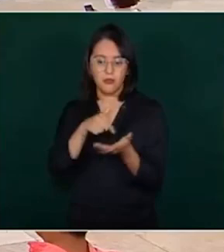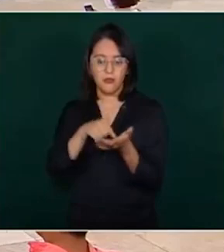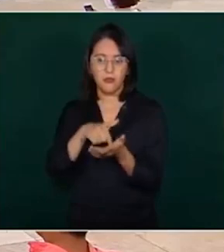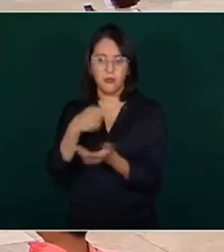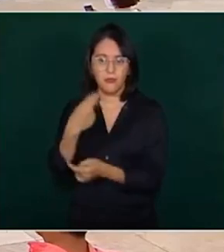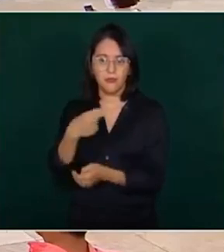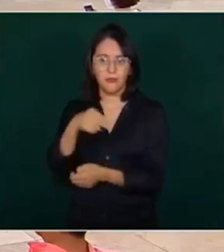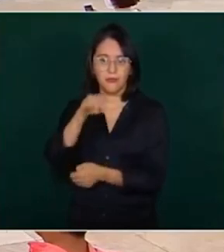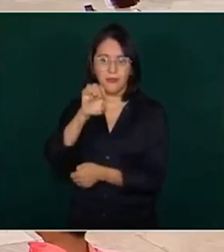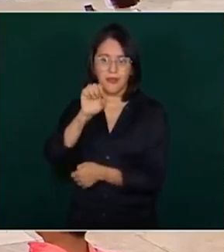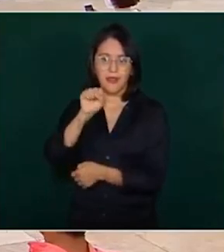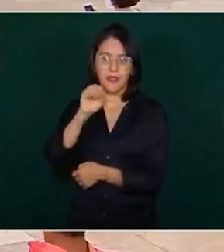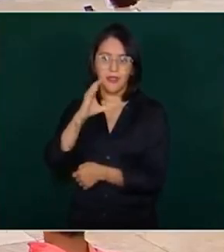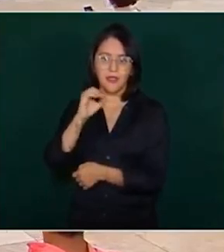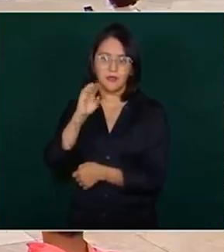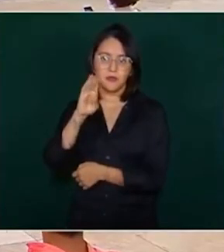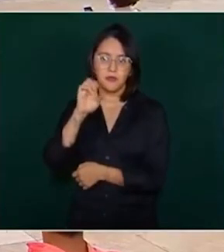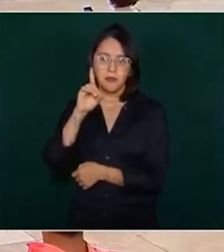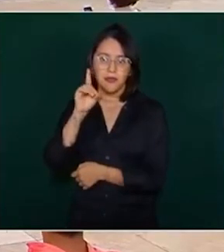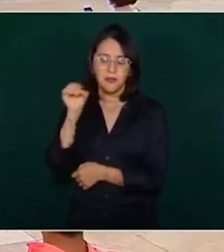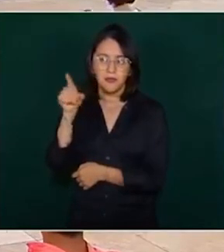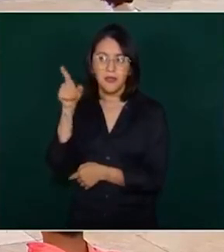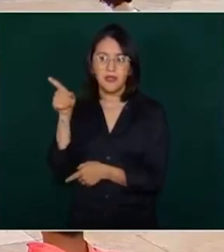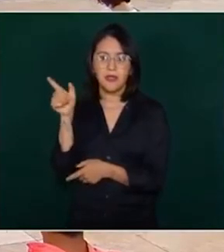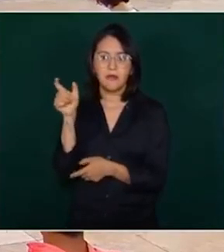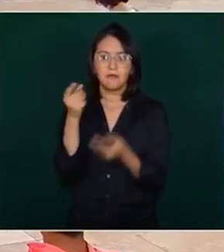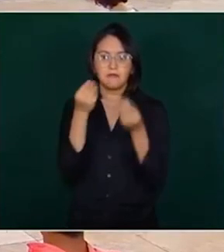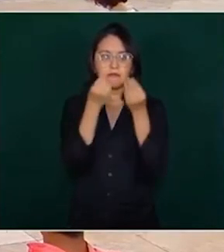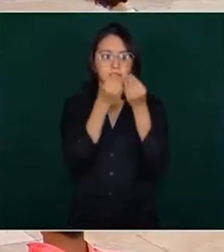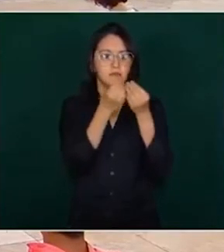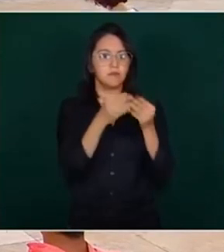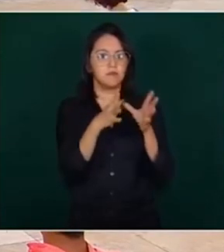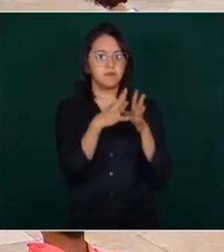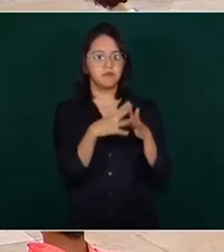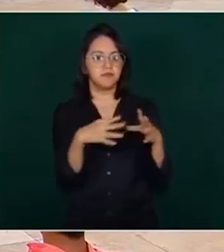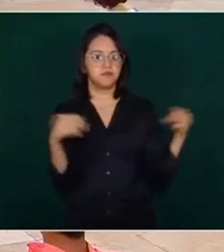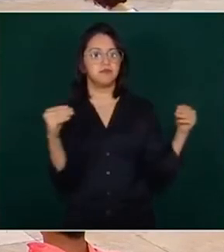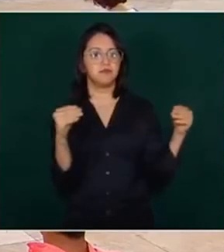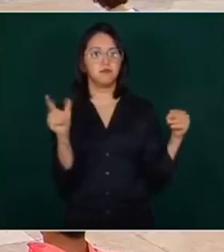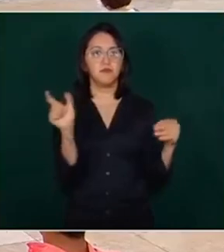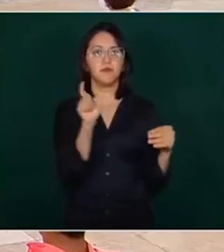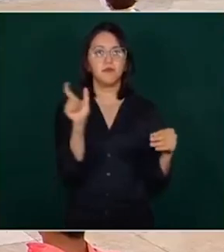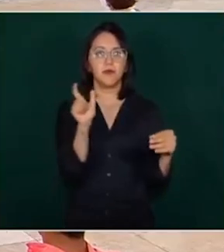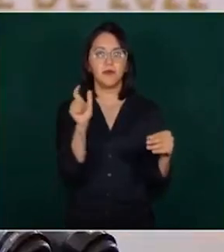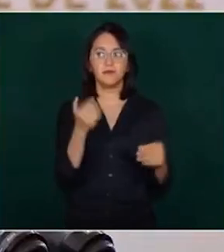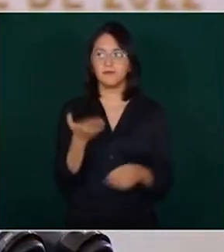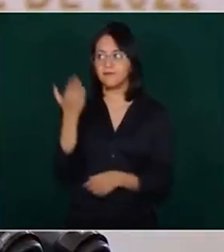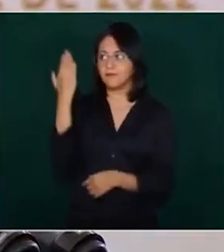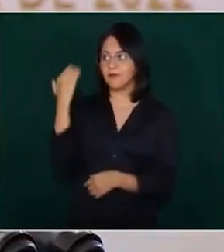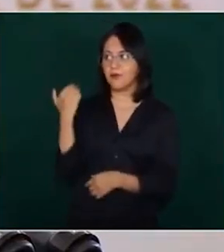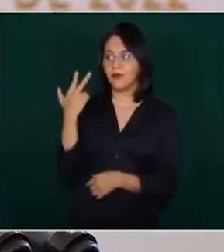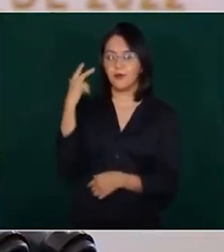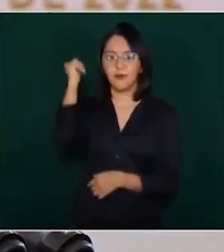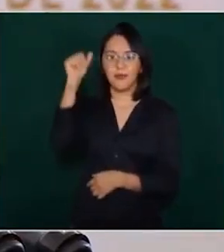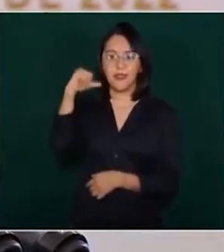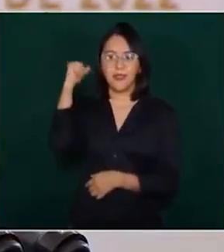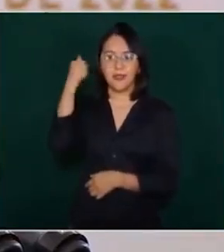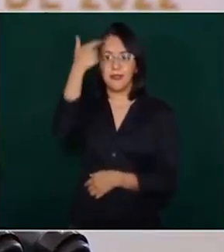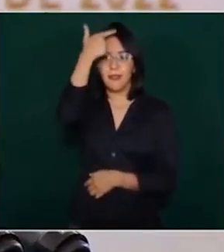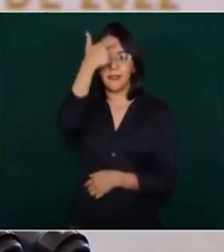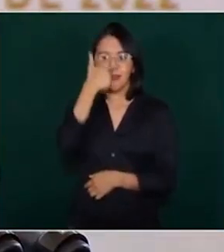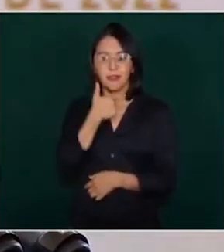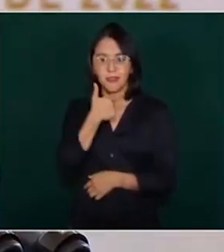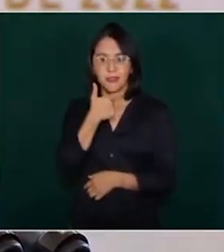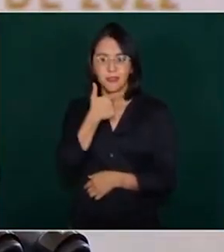conocimiento, desapareció el pasado 8 de abril por la noche en la